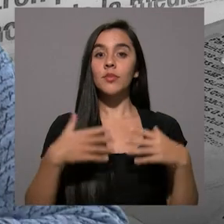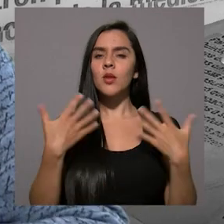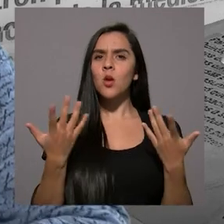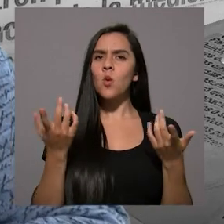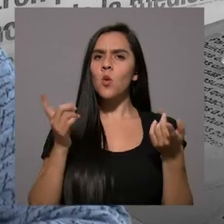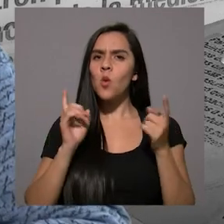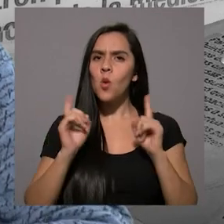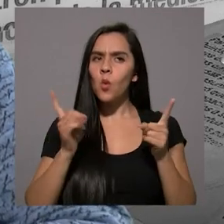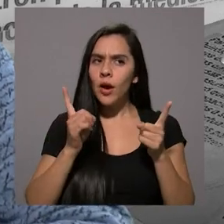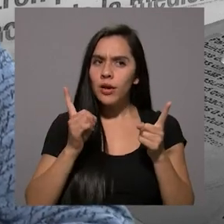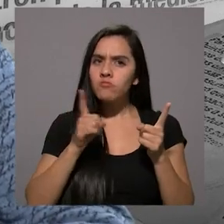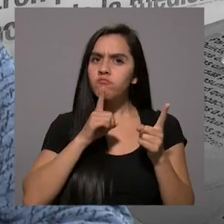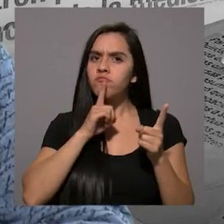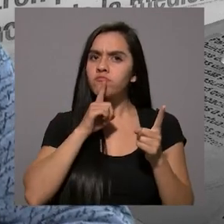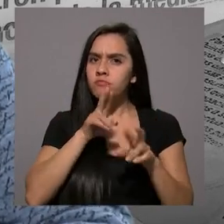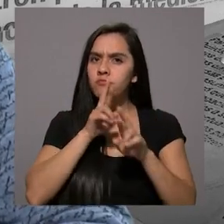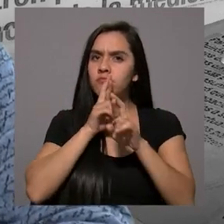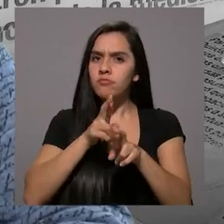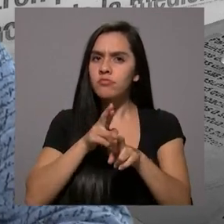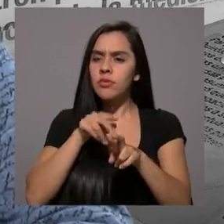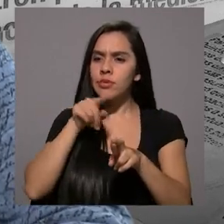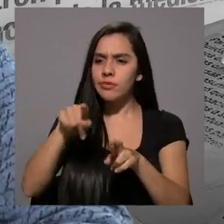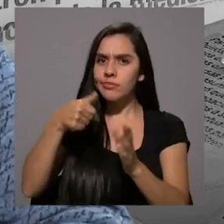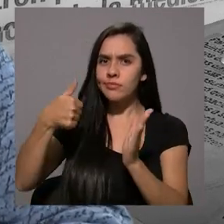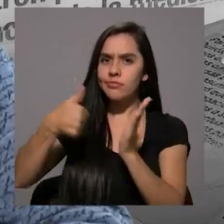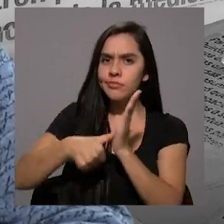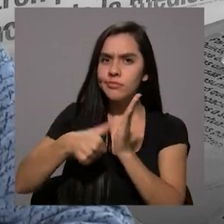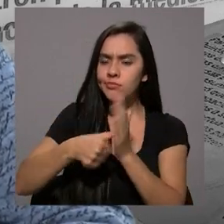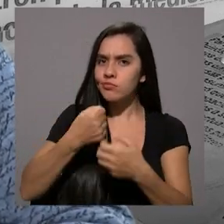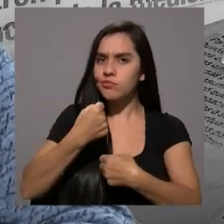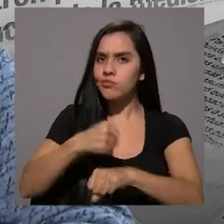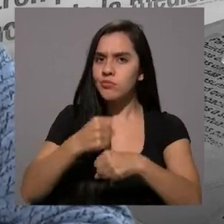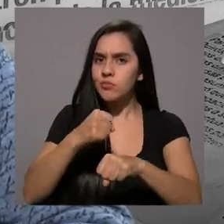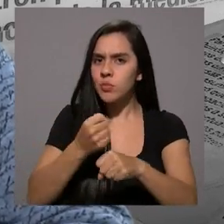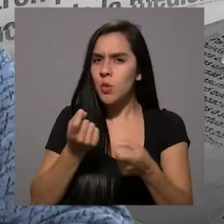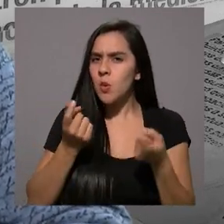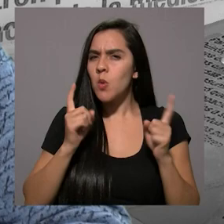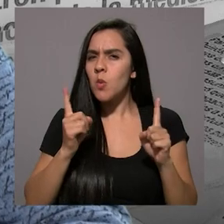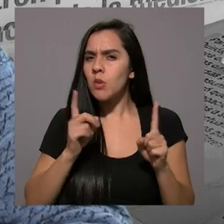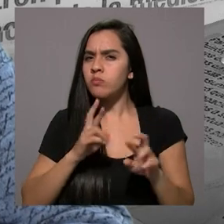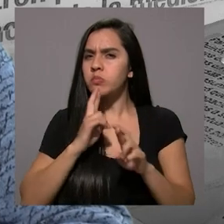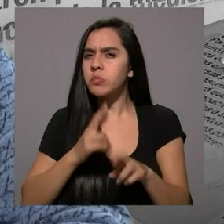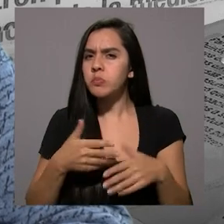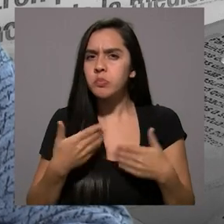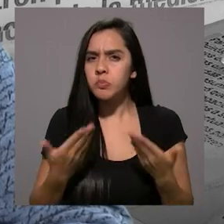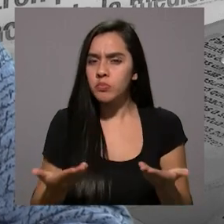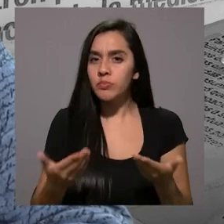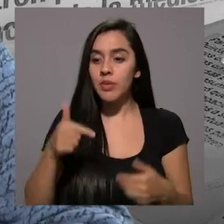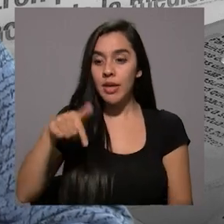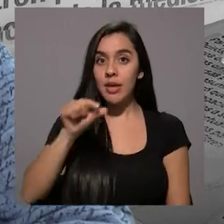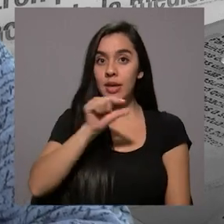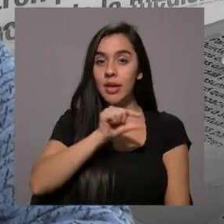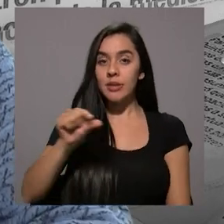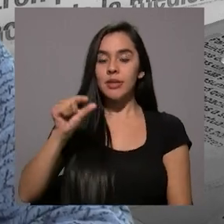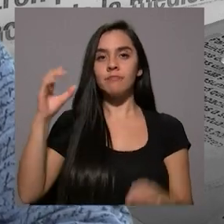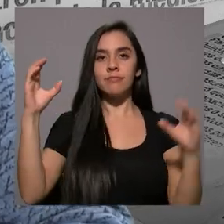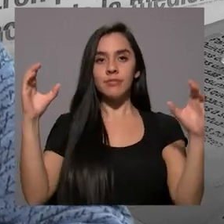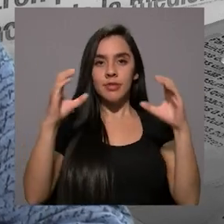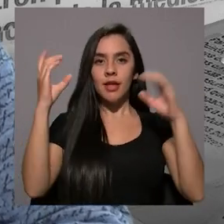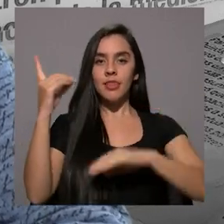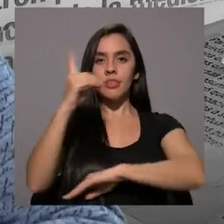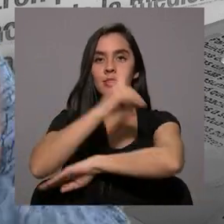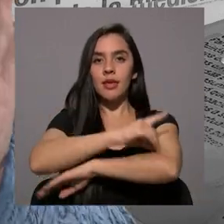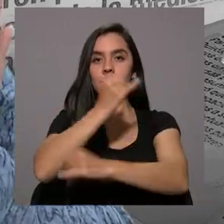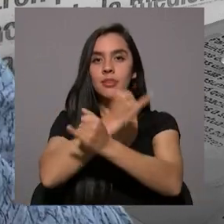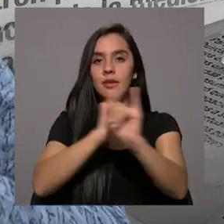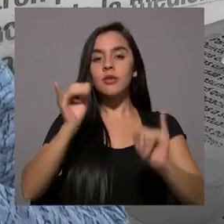¿Qué frutos dieron las reformas electorales en las elecciones municipales del 2024? En esta semana que